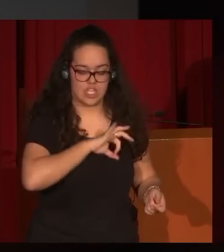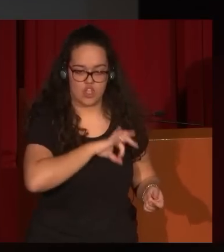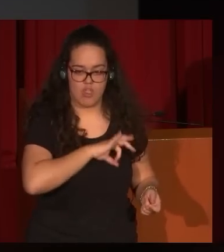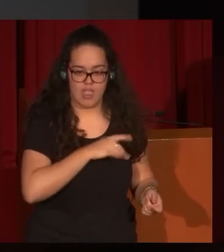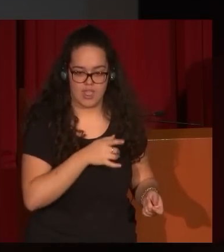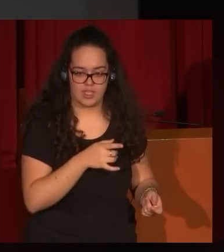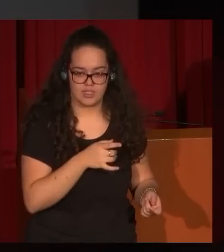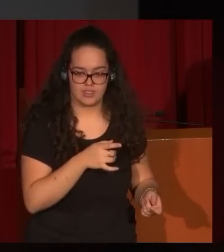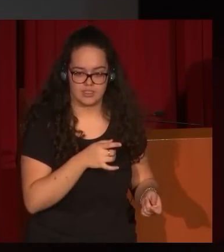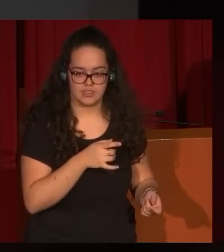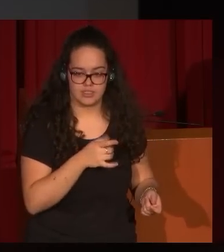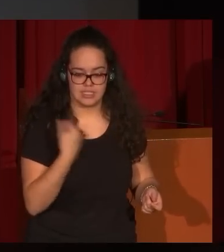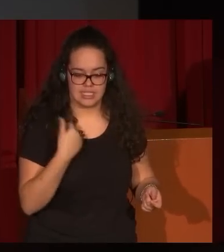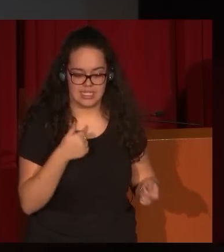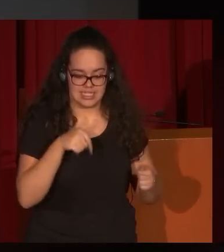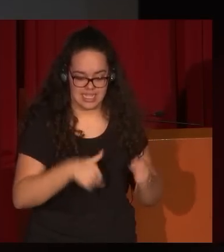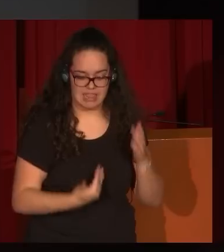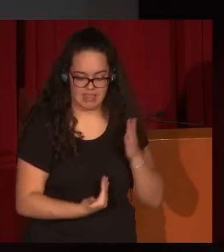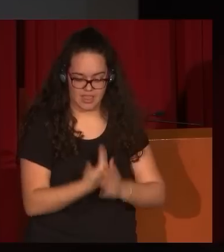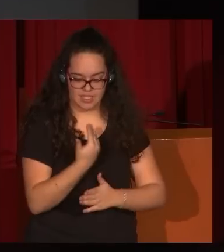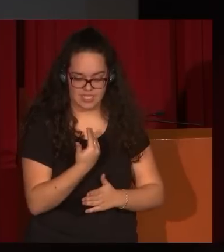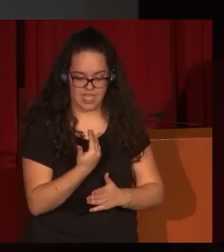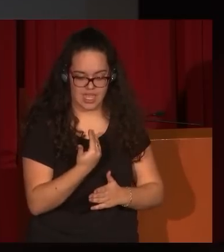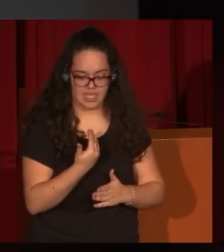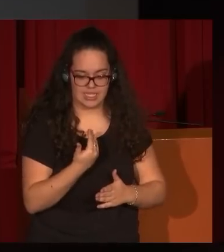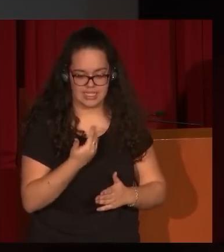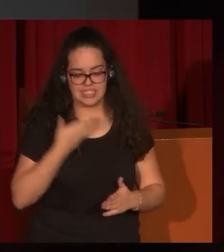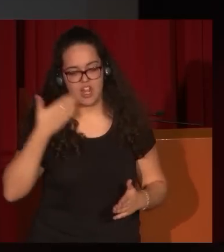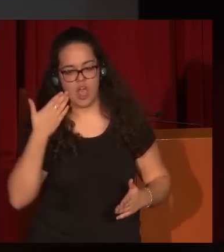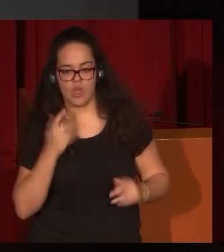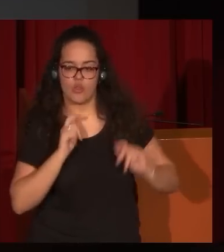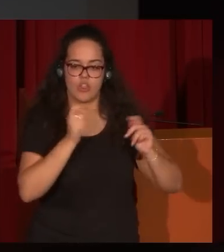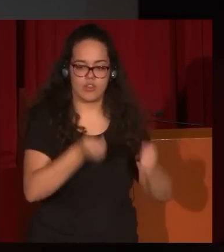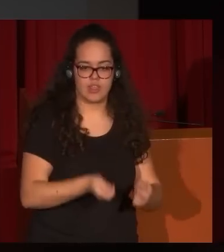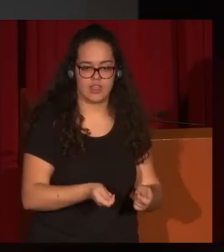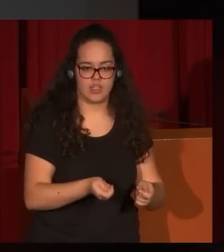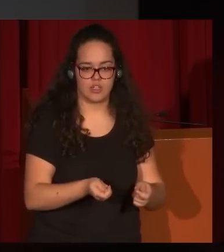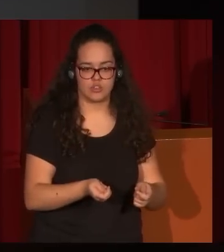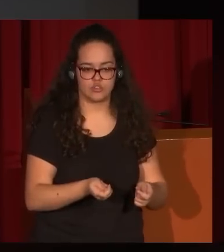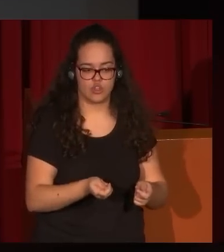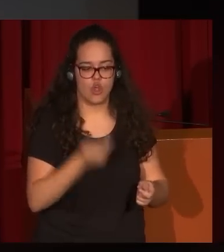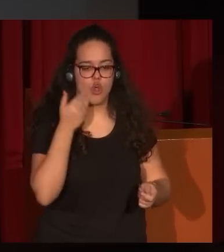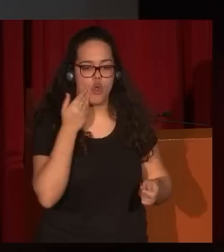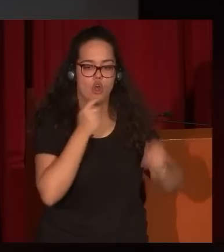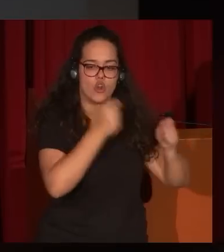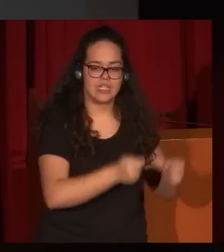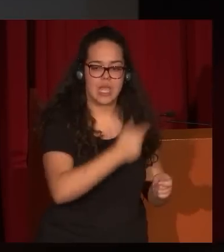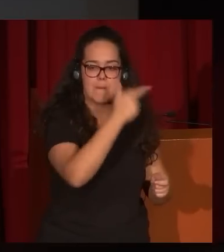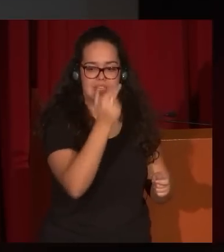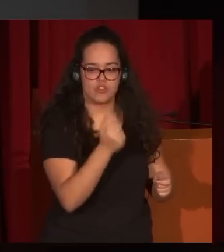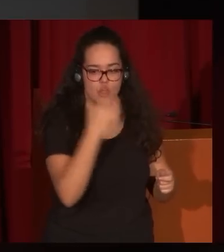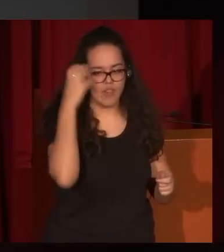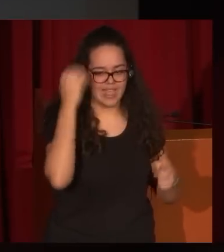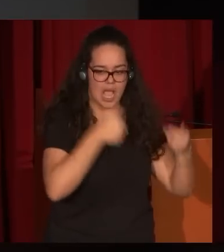despachado en este día, se ha dignado conceder a don Eugenio Lucas los honores de pintor de cámara en la clase de